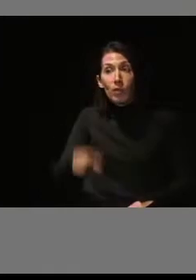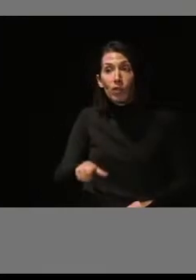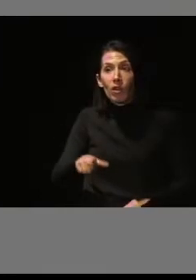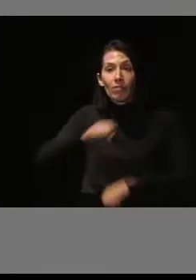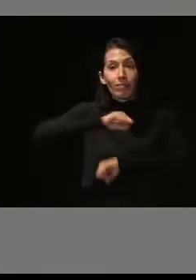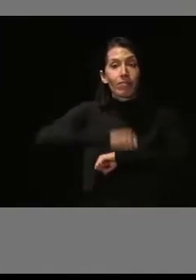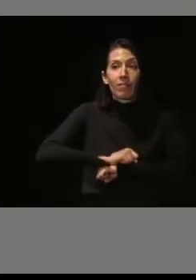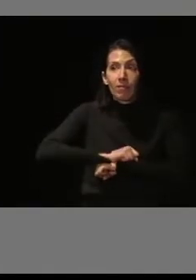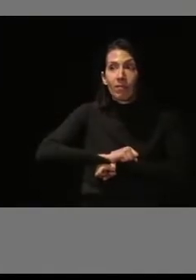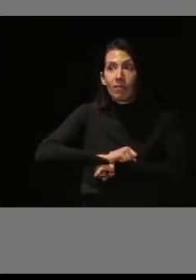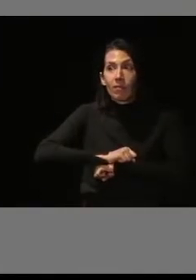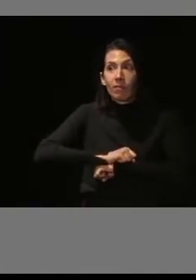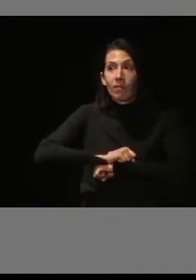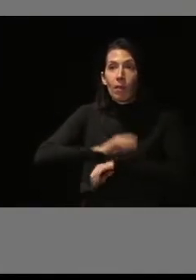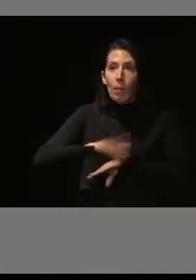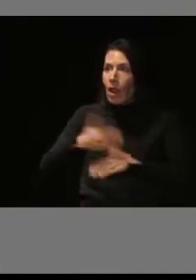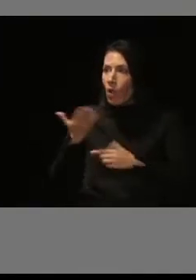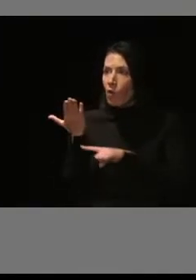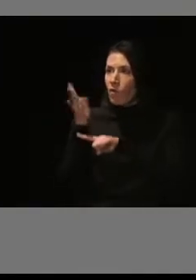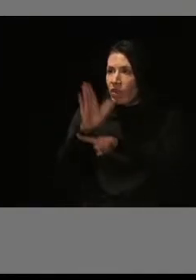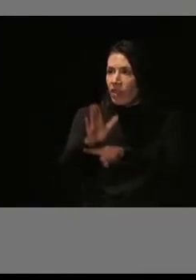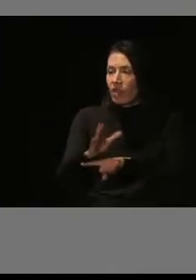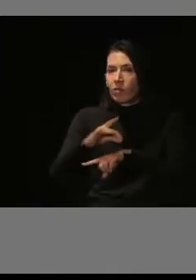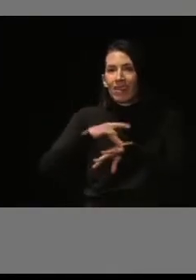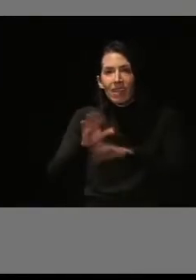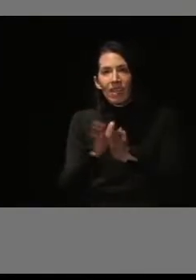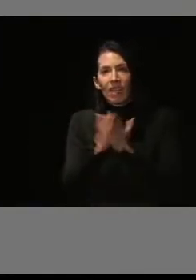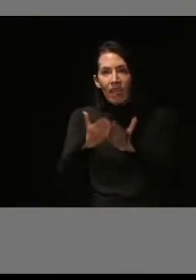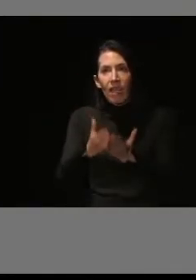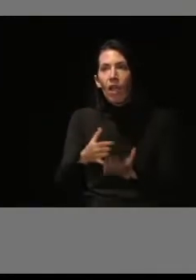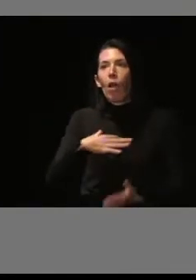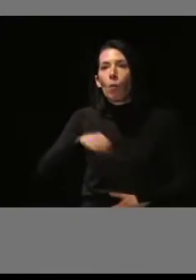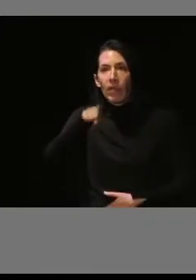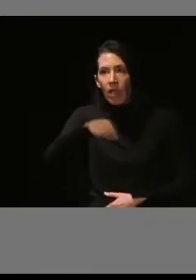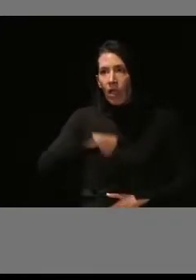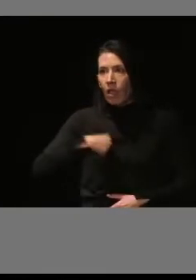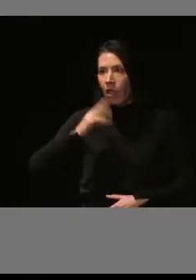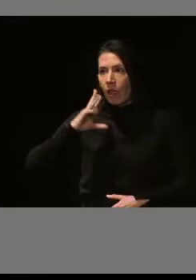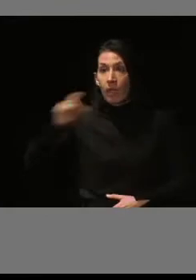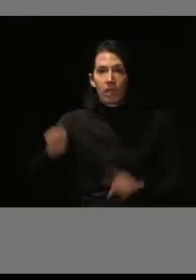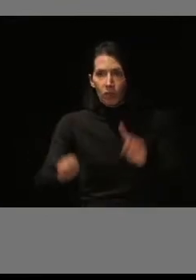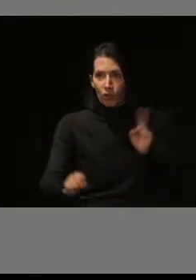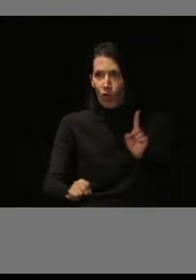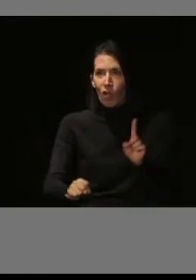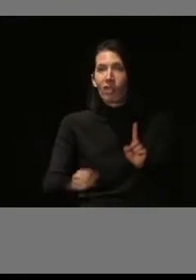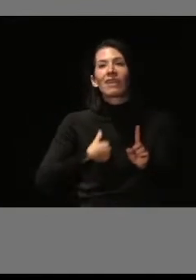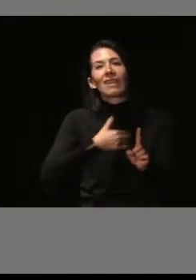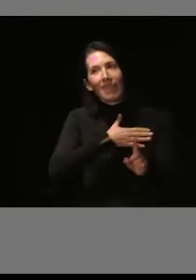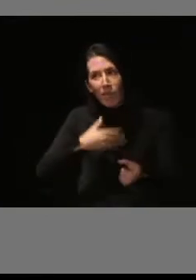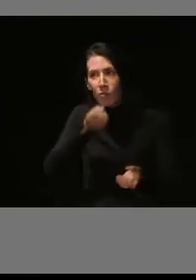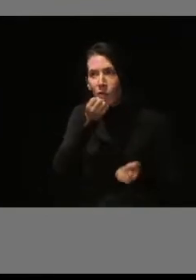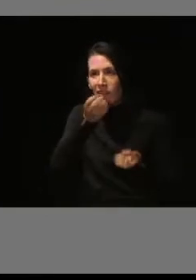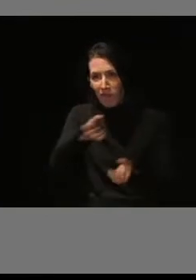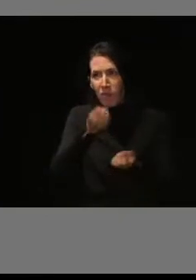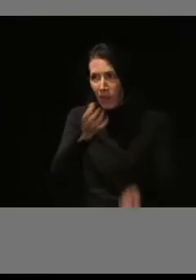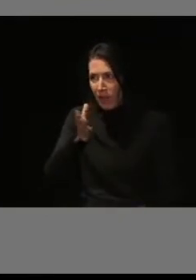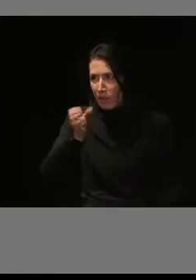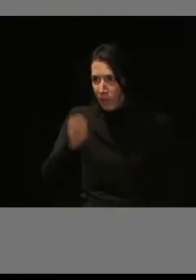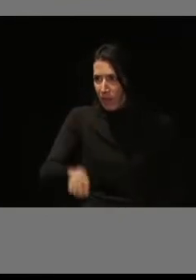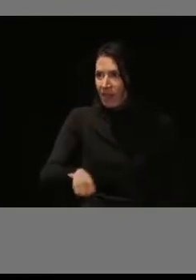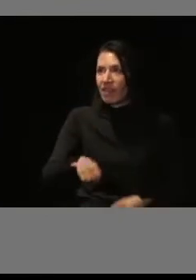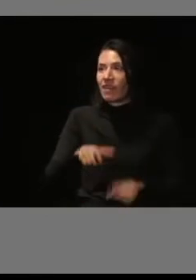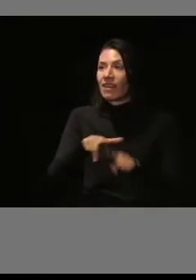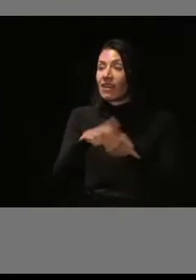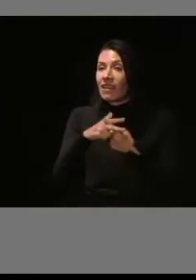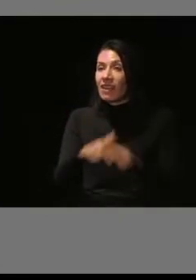este stand a ofrecerles una guía o un follete, no salgan corriendo, ¿no? Lo que queremos es informarles, que es la